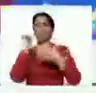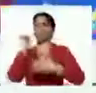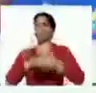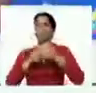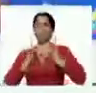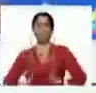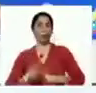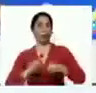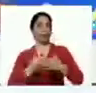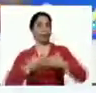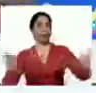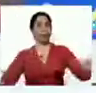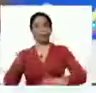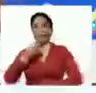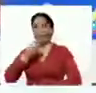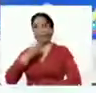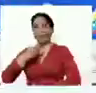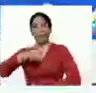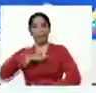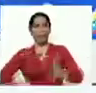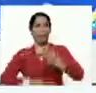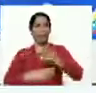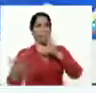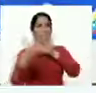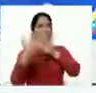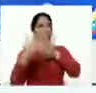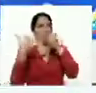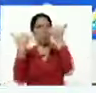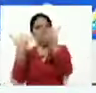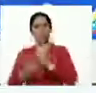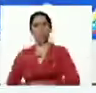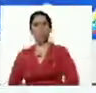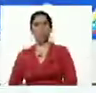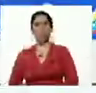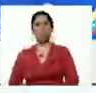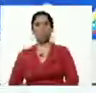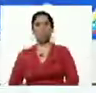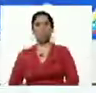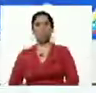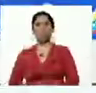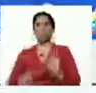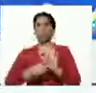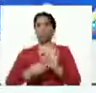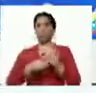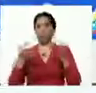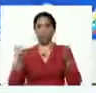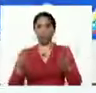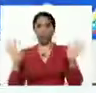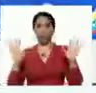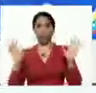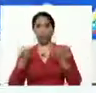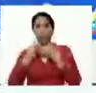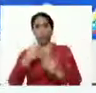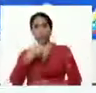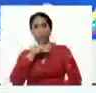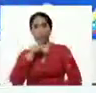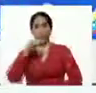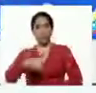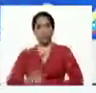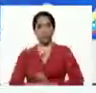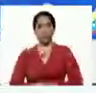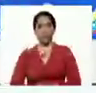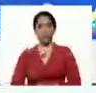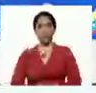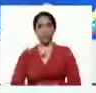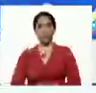para garantizar el alimento. Nos vamos directo porque verdaderamente hay buenas noticias hoy para